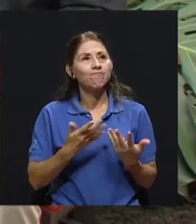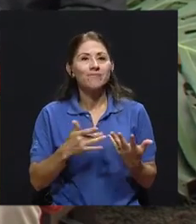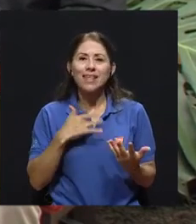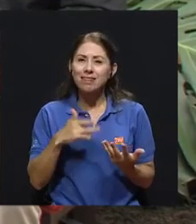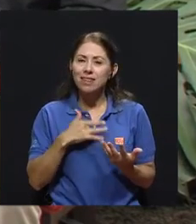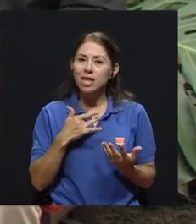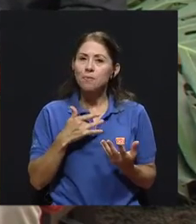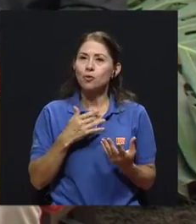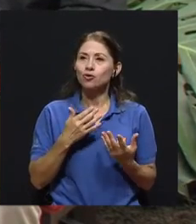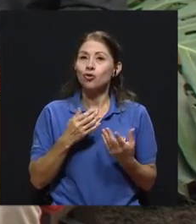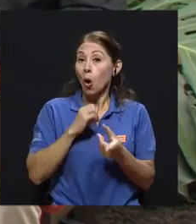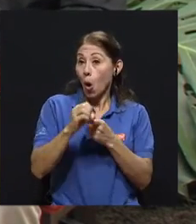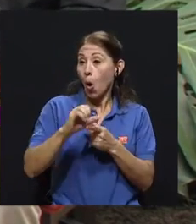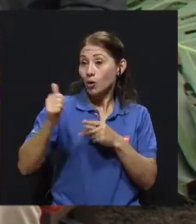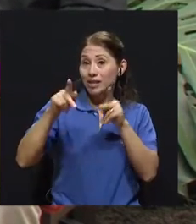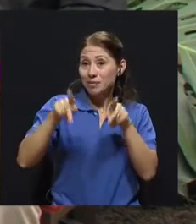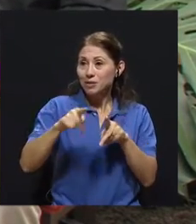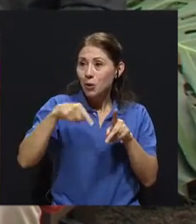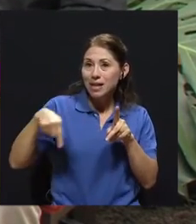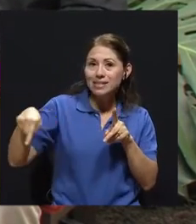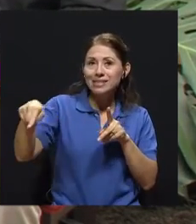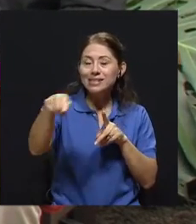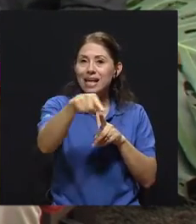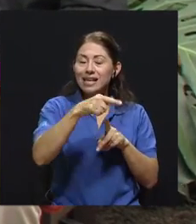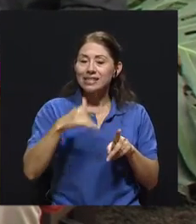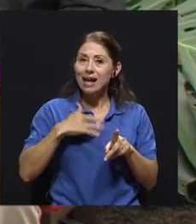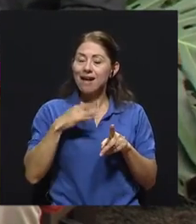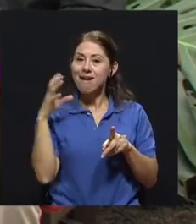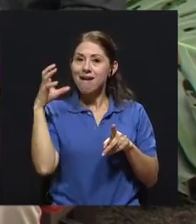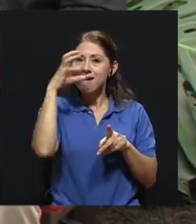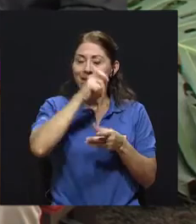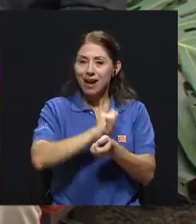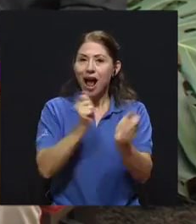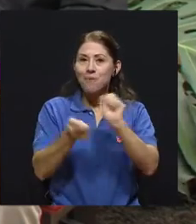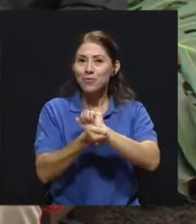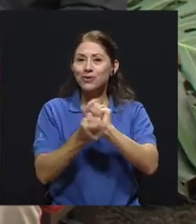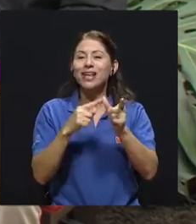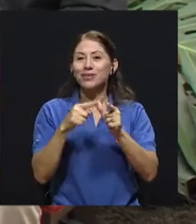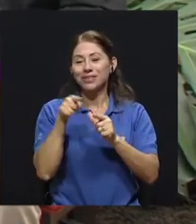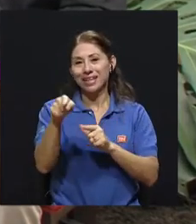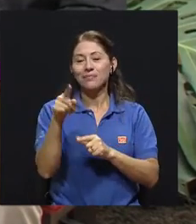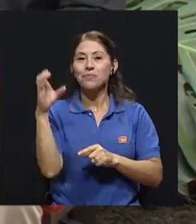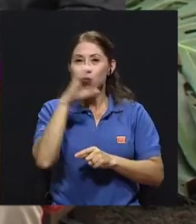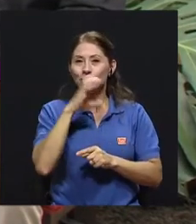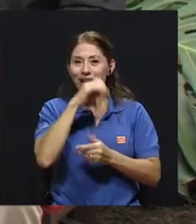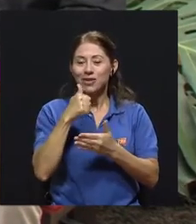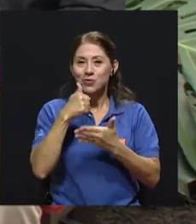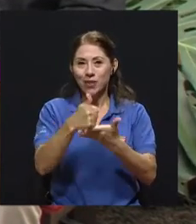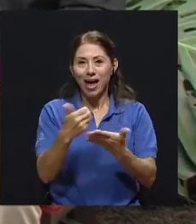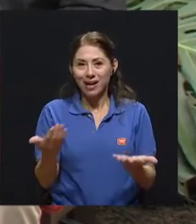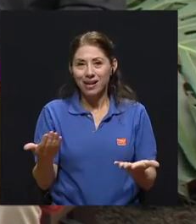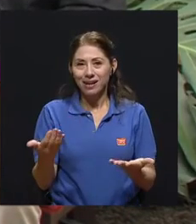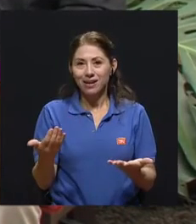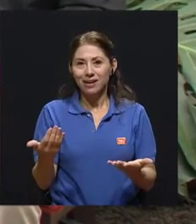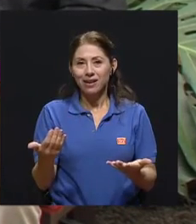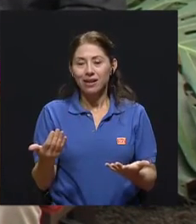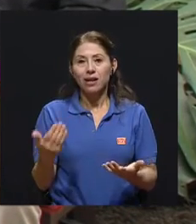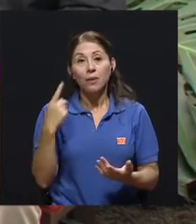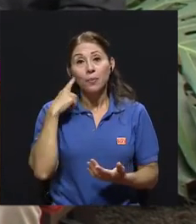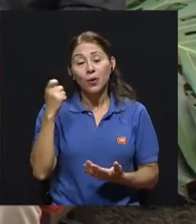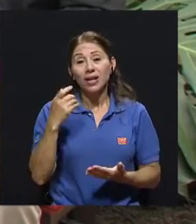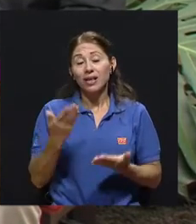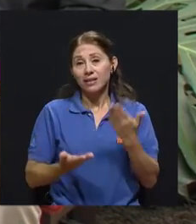quienes nos rodean están notando cambios en esa línea, se busque ayuda, porque puede ser de que,